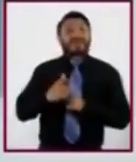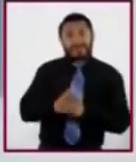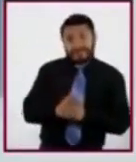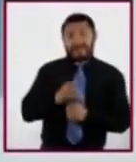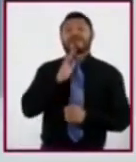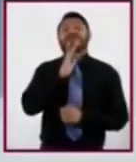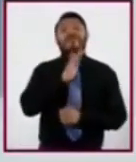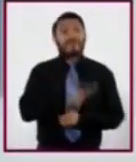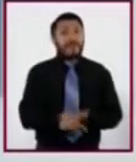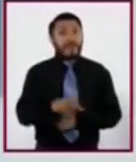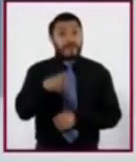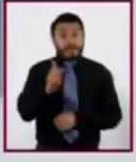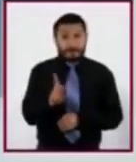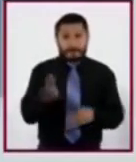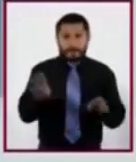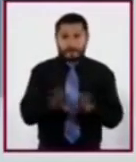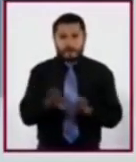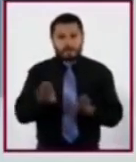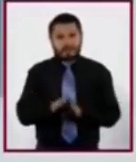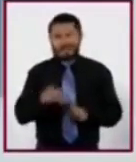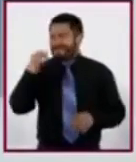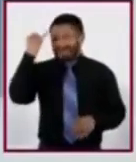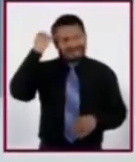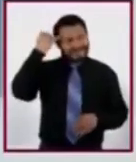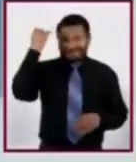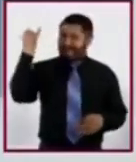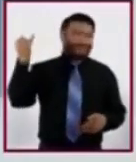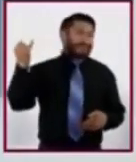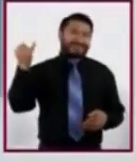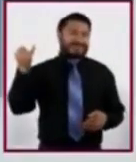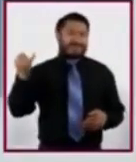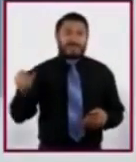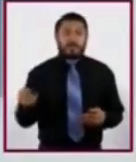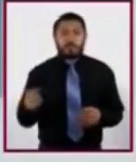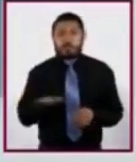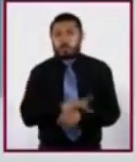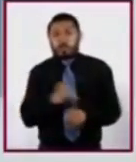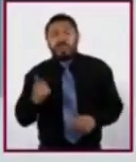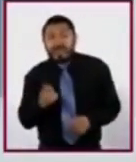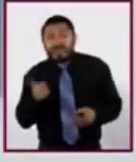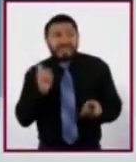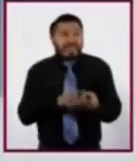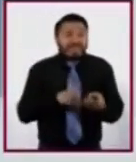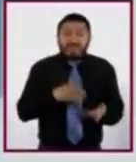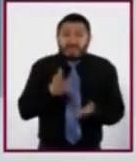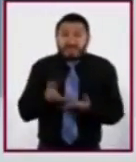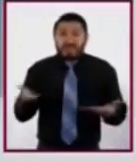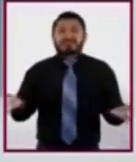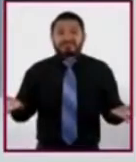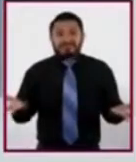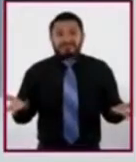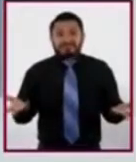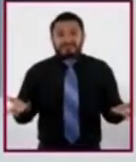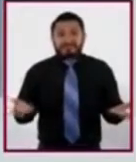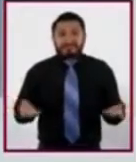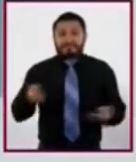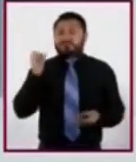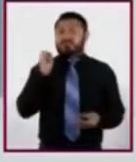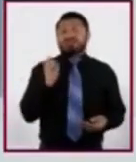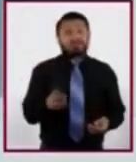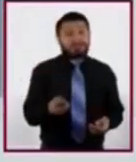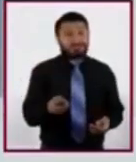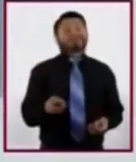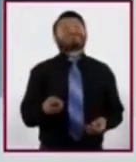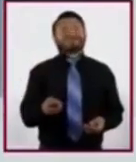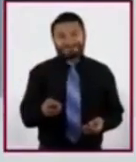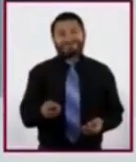mal, pero no tienen idea de a dónde o con quién acudir? Bien, afortunadamente,